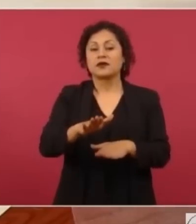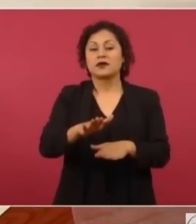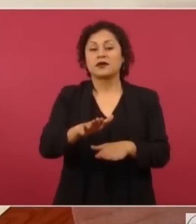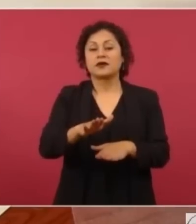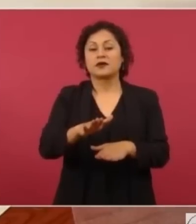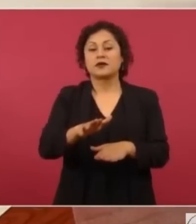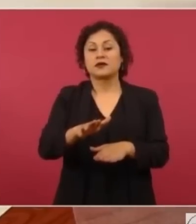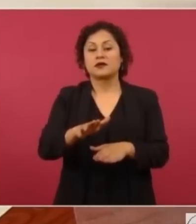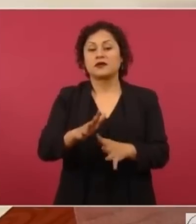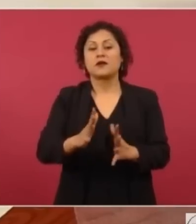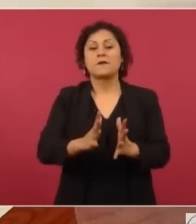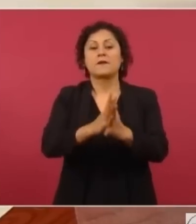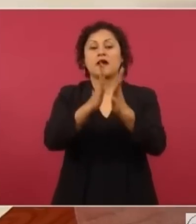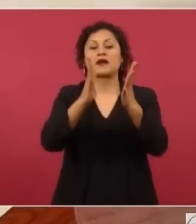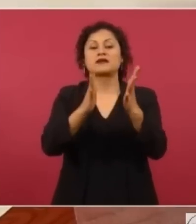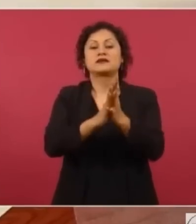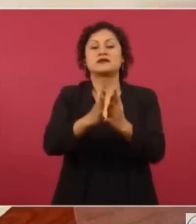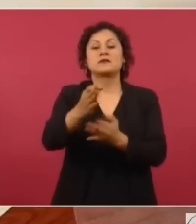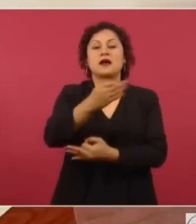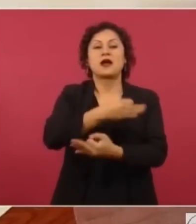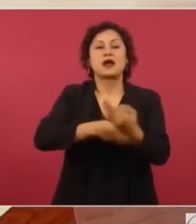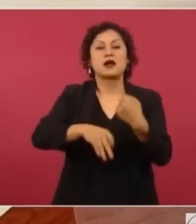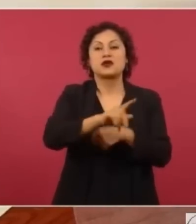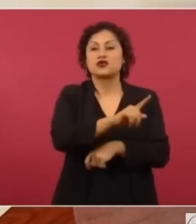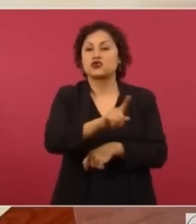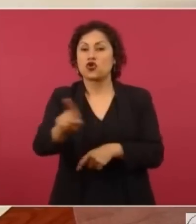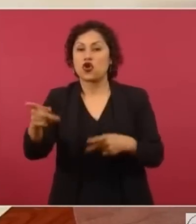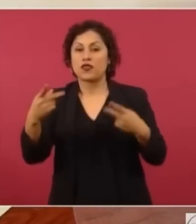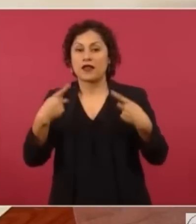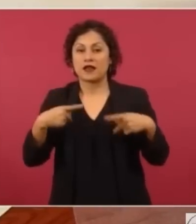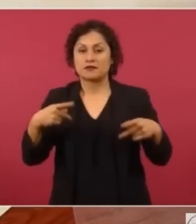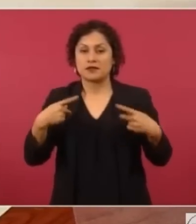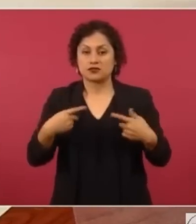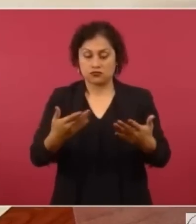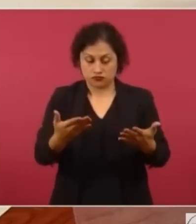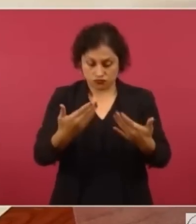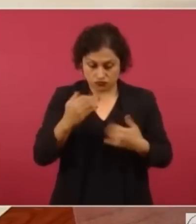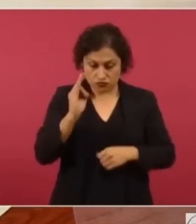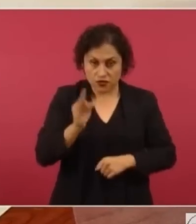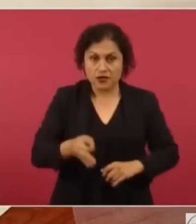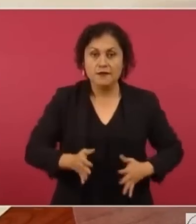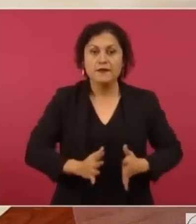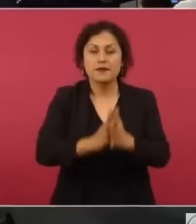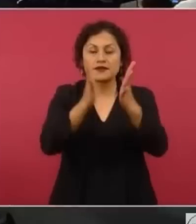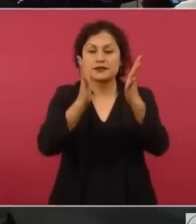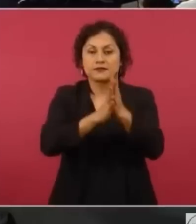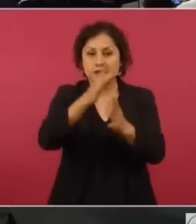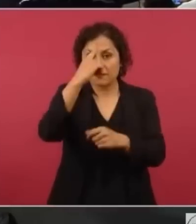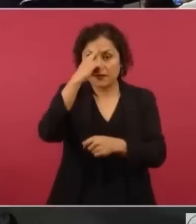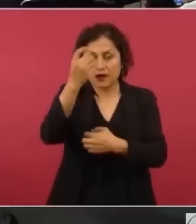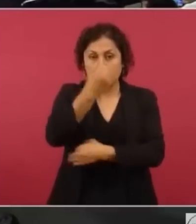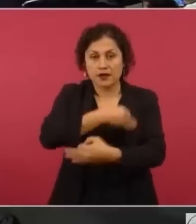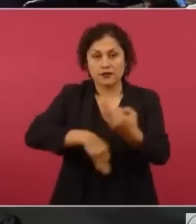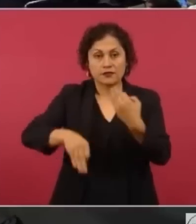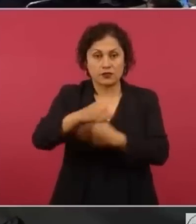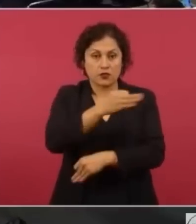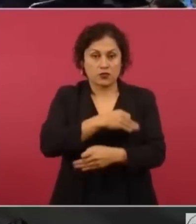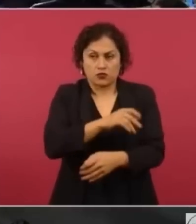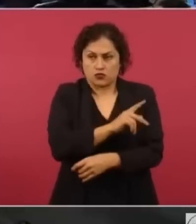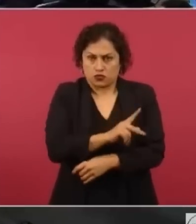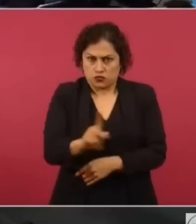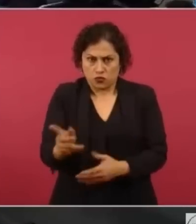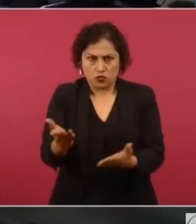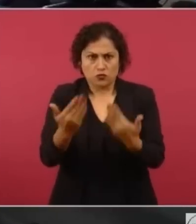las culturas y la diversidad y para todos, que todos puedan